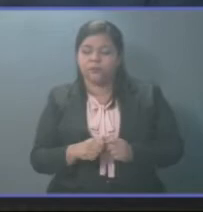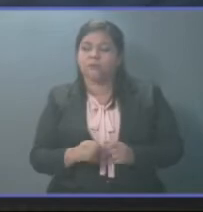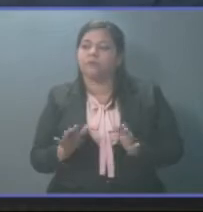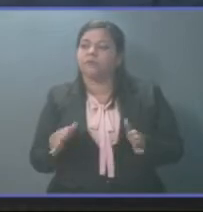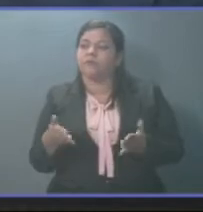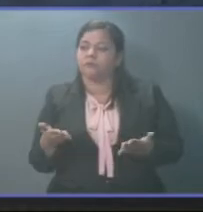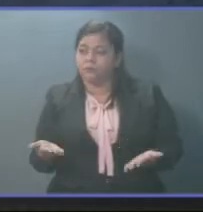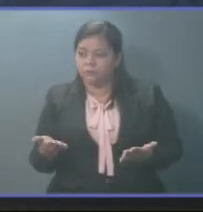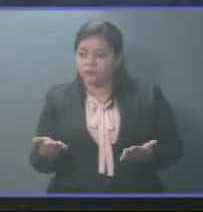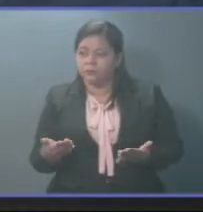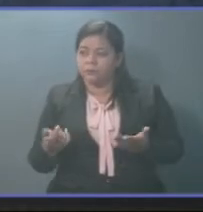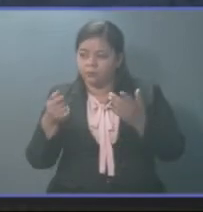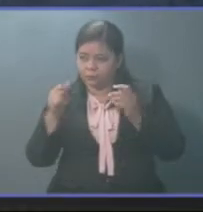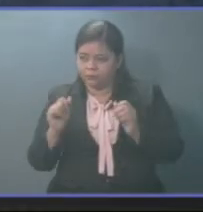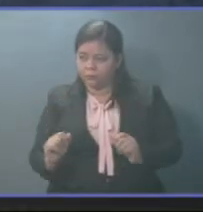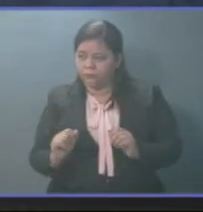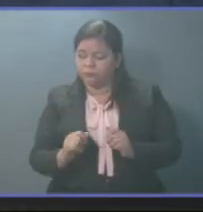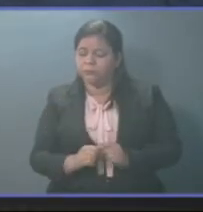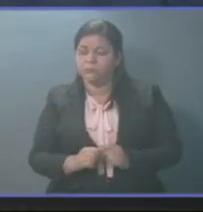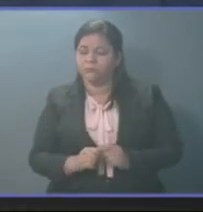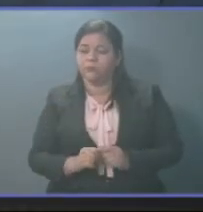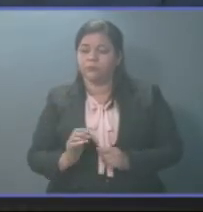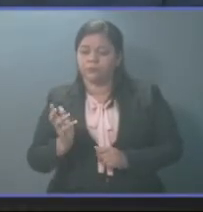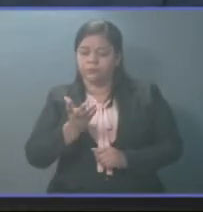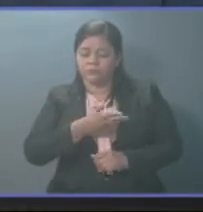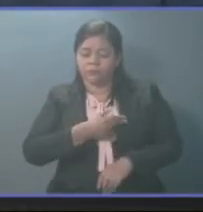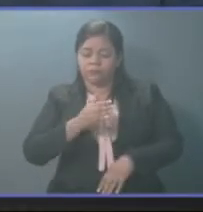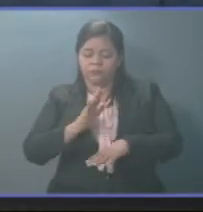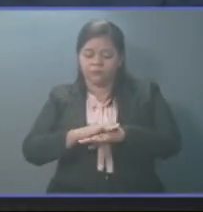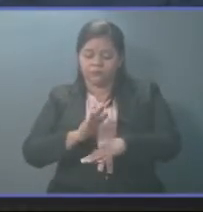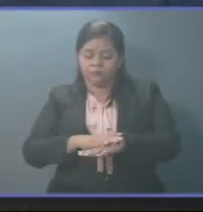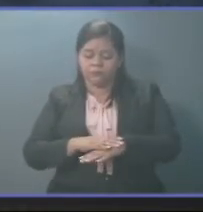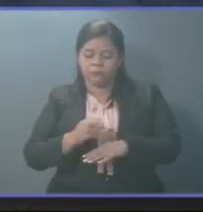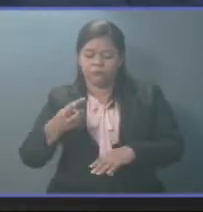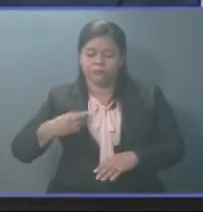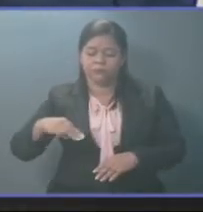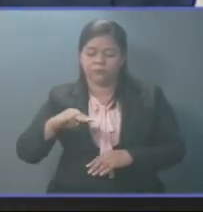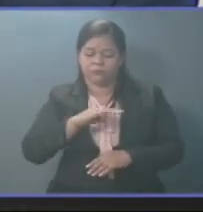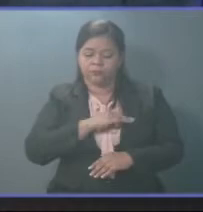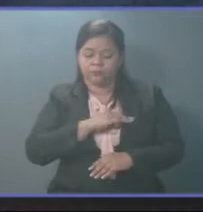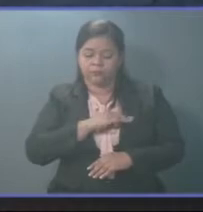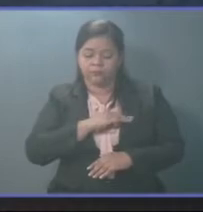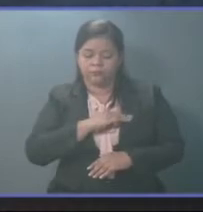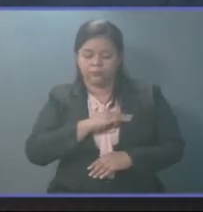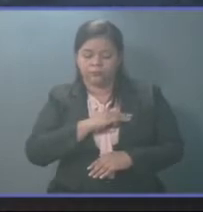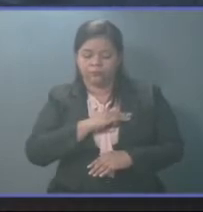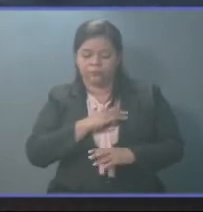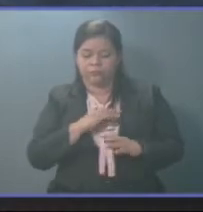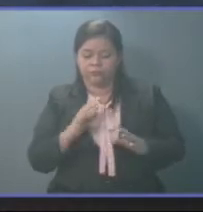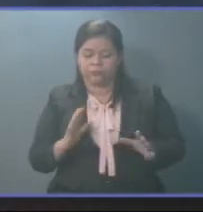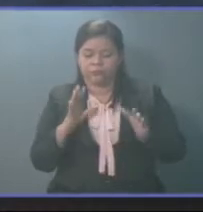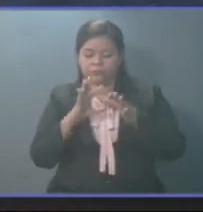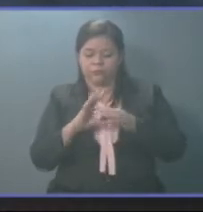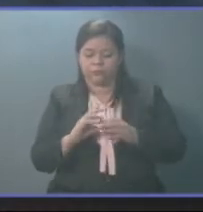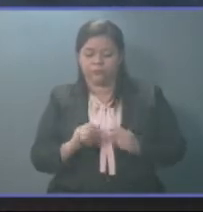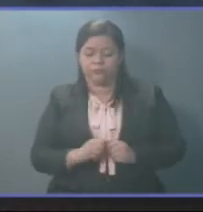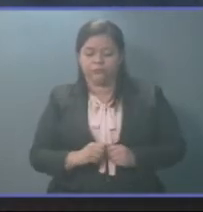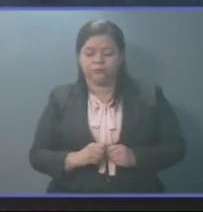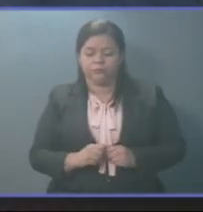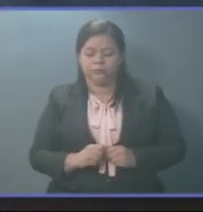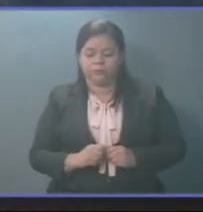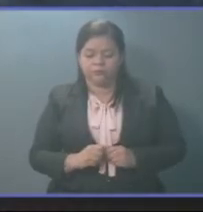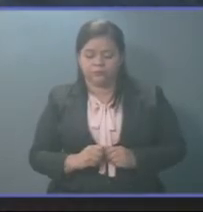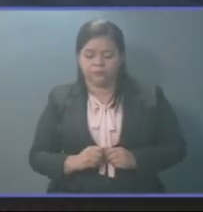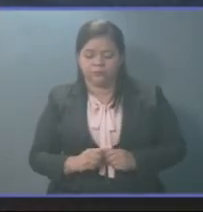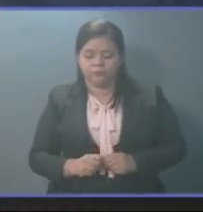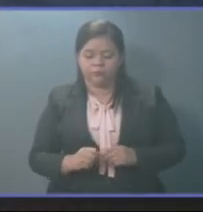poder mandar un recomendable al Ministro de Agricultura. Pero ellos que están